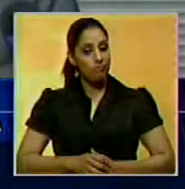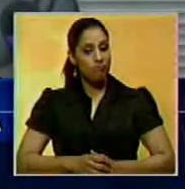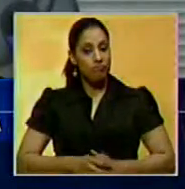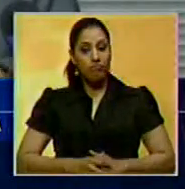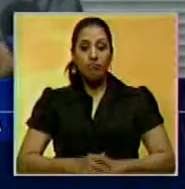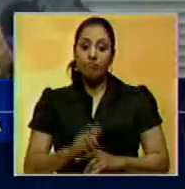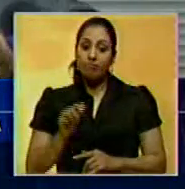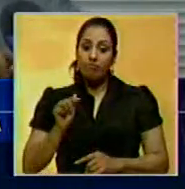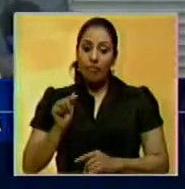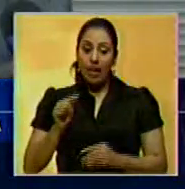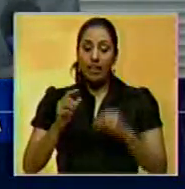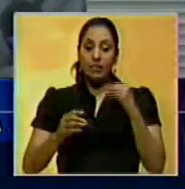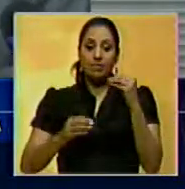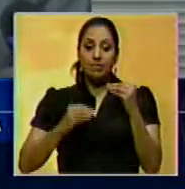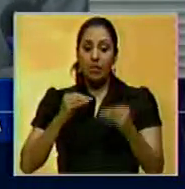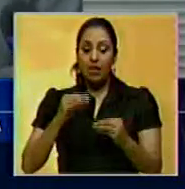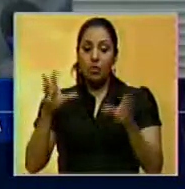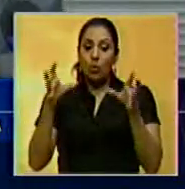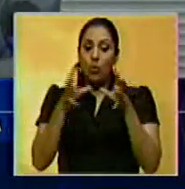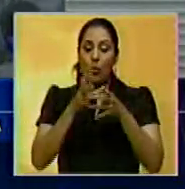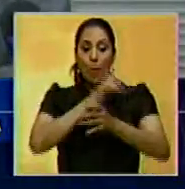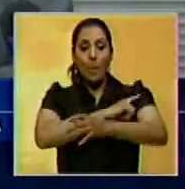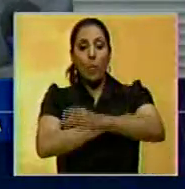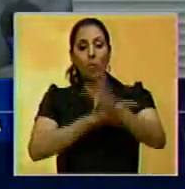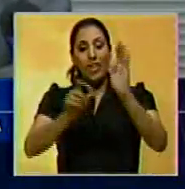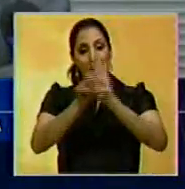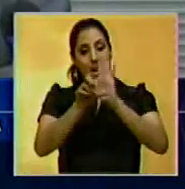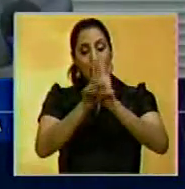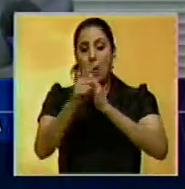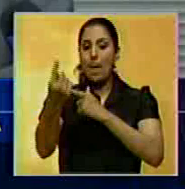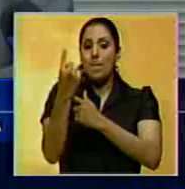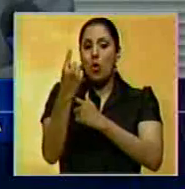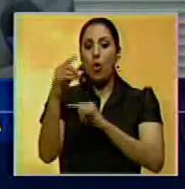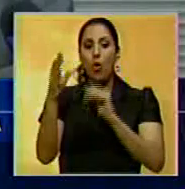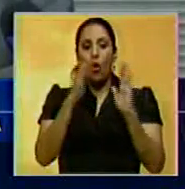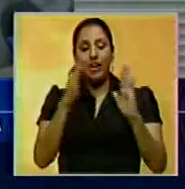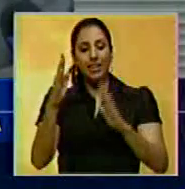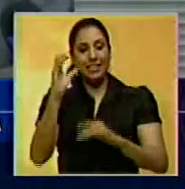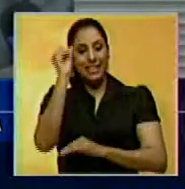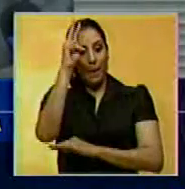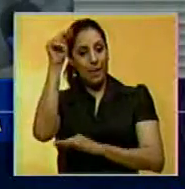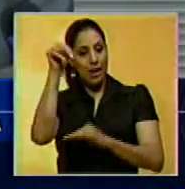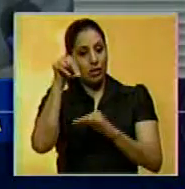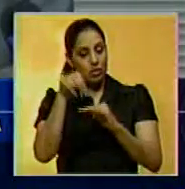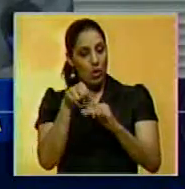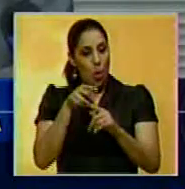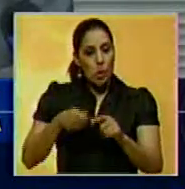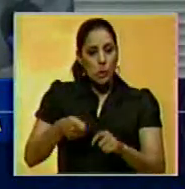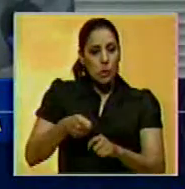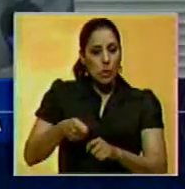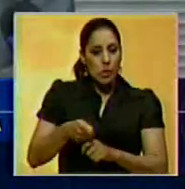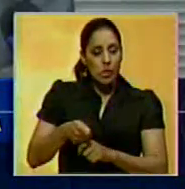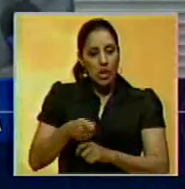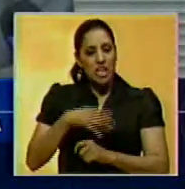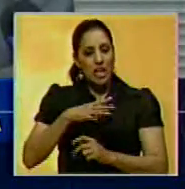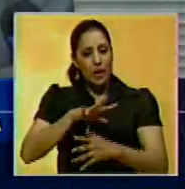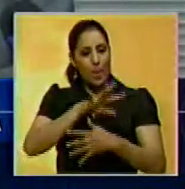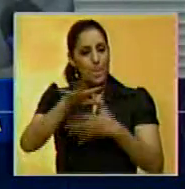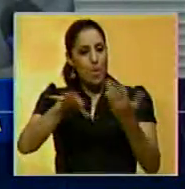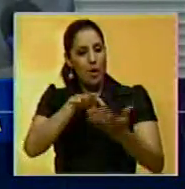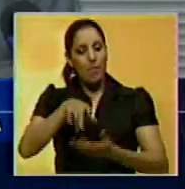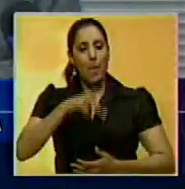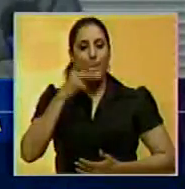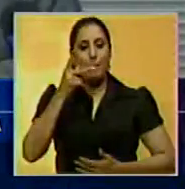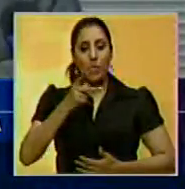Esta acción por parte del Poder Legislativo por órgano de la Asamblea Nacional induce a la provocación de una crisis